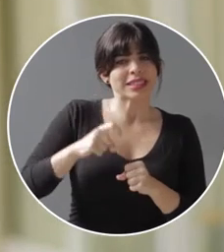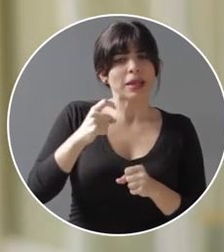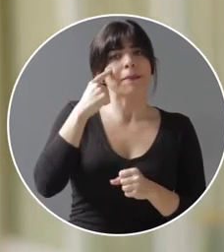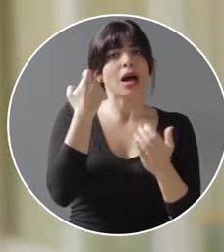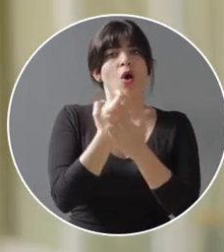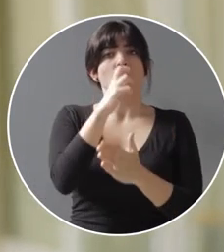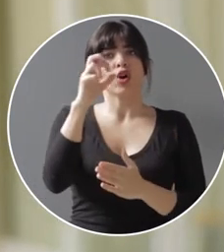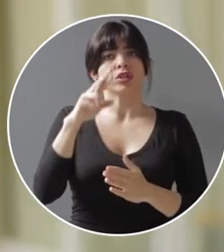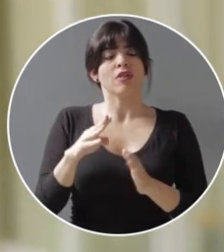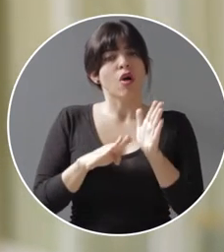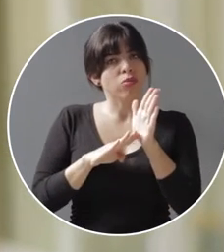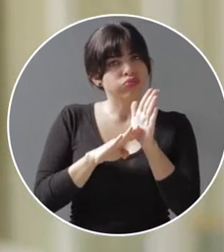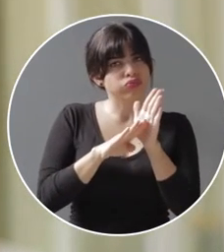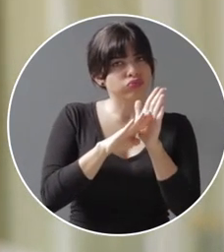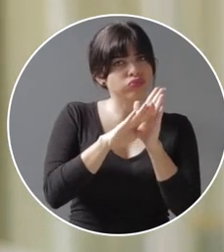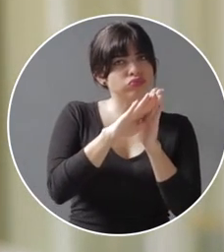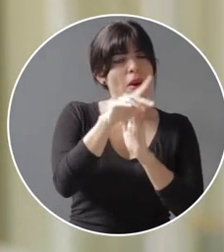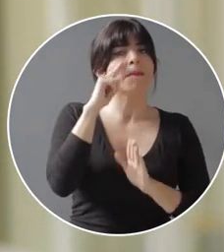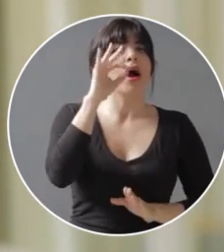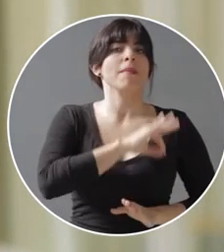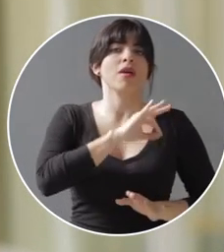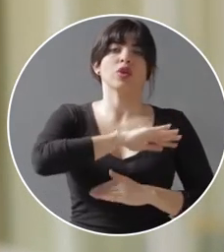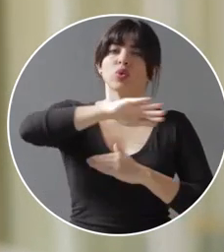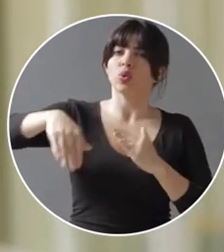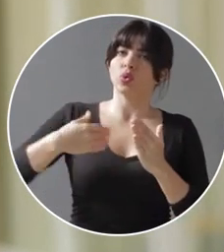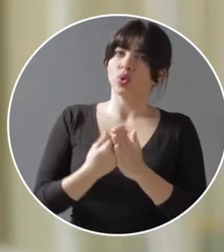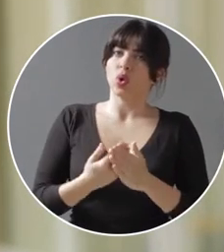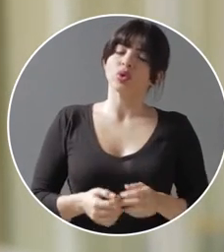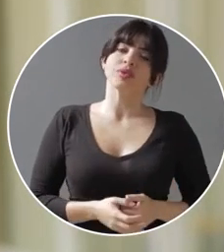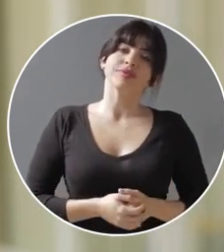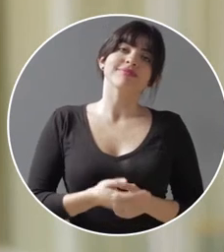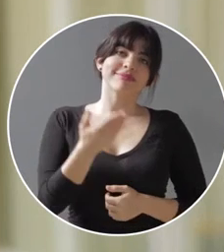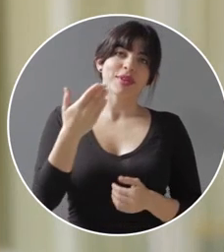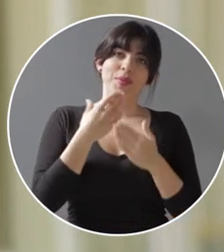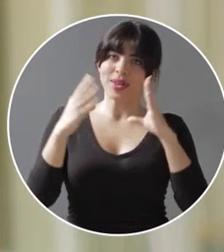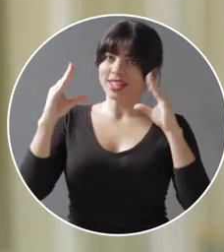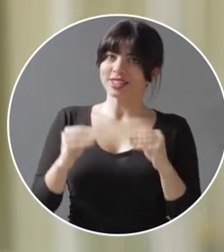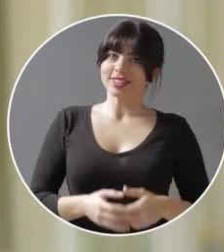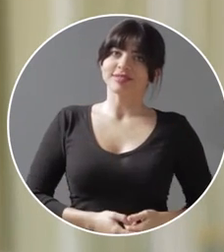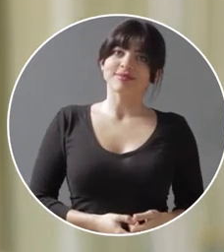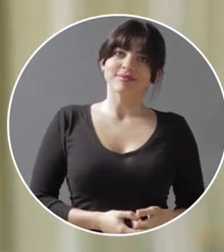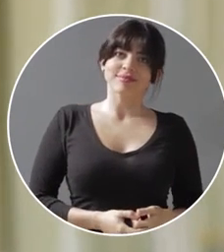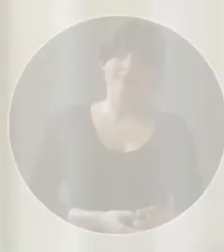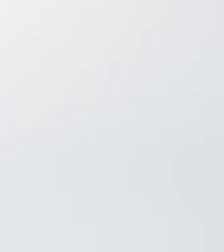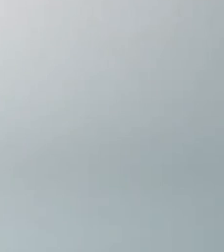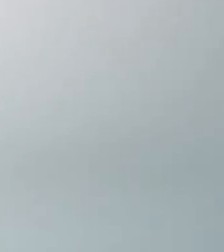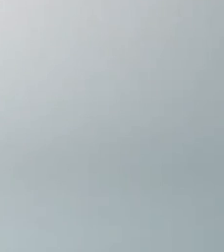que la economía costarricense siga creciendo en beneficio de todos y todas. Que pasen muy buenas noches.